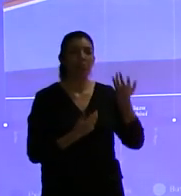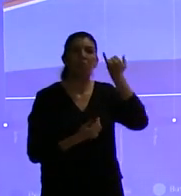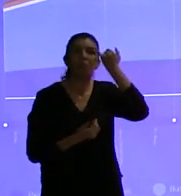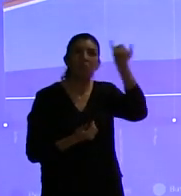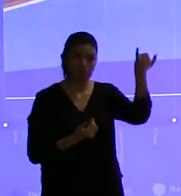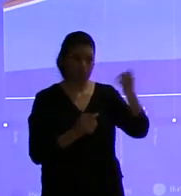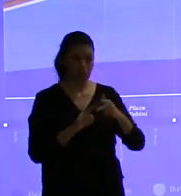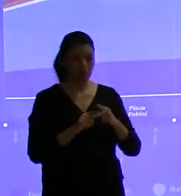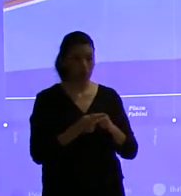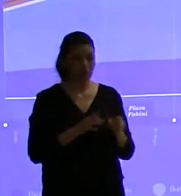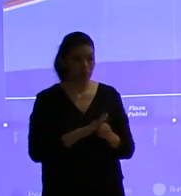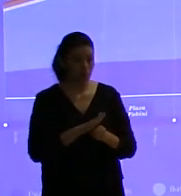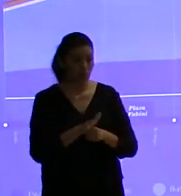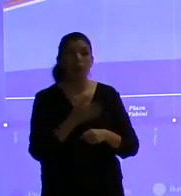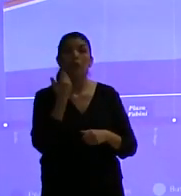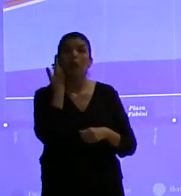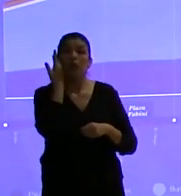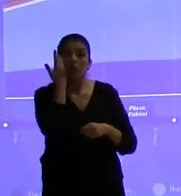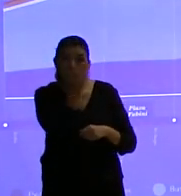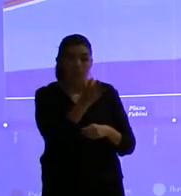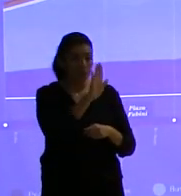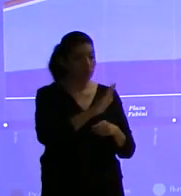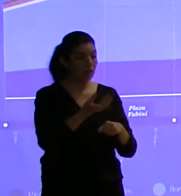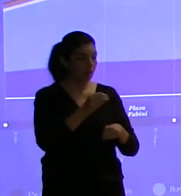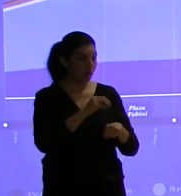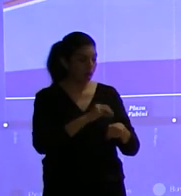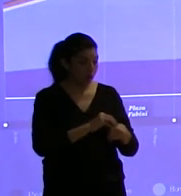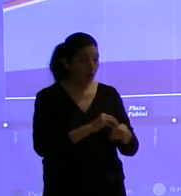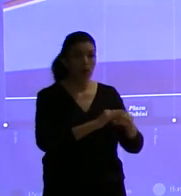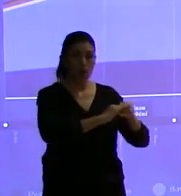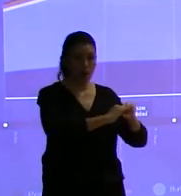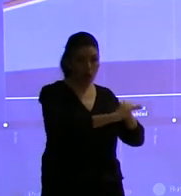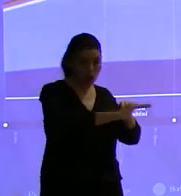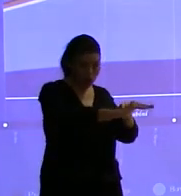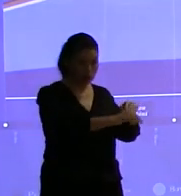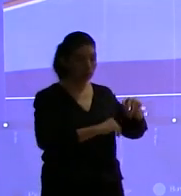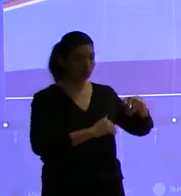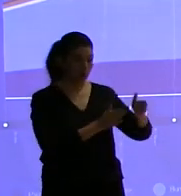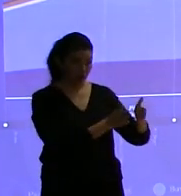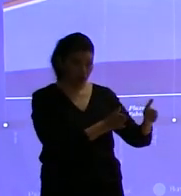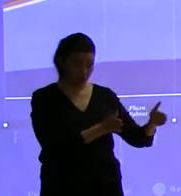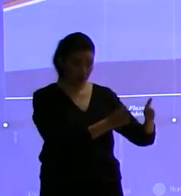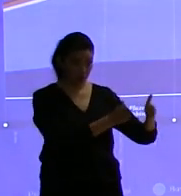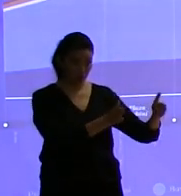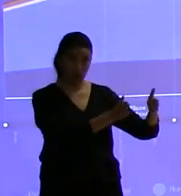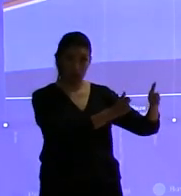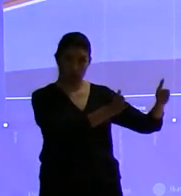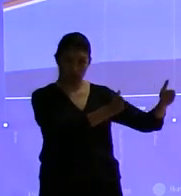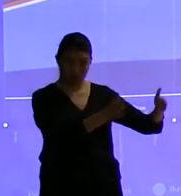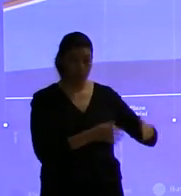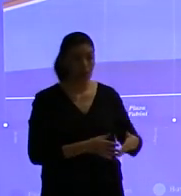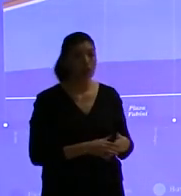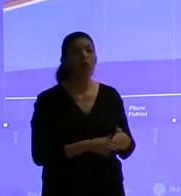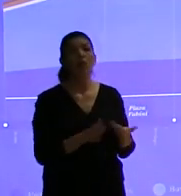ciclovía, pero no nos habíamos dado cuenta que la calle estaba muriendo una enorme